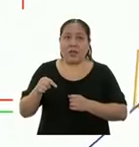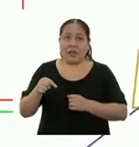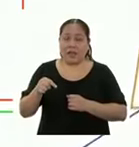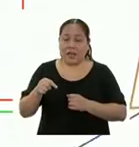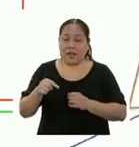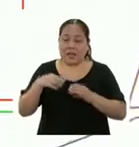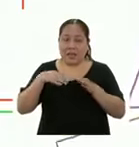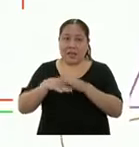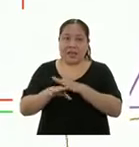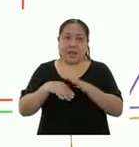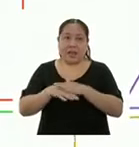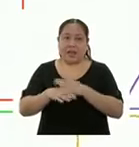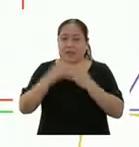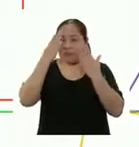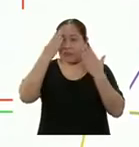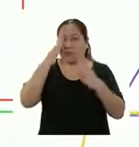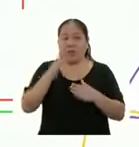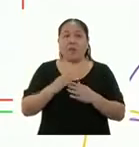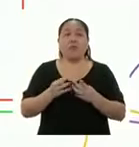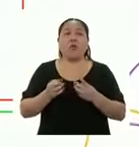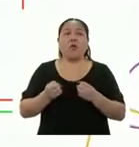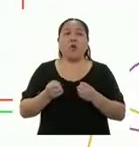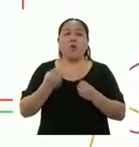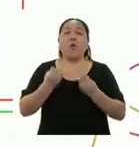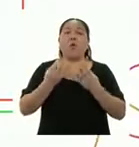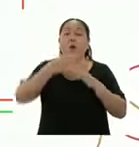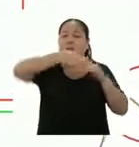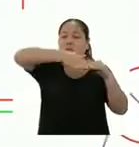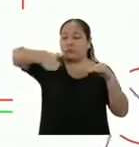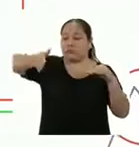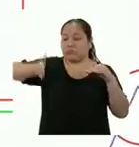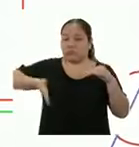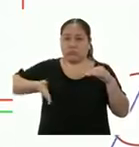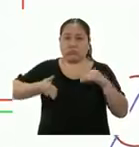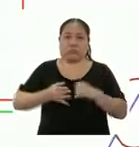Pero desconocemos la longitud de los dos lados del terreno.